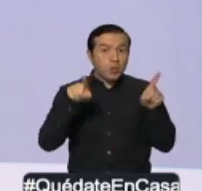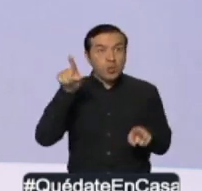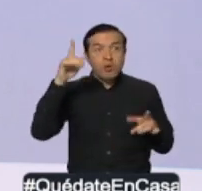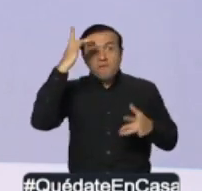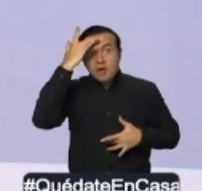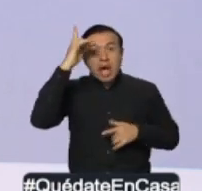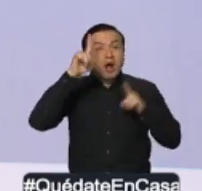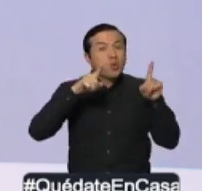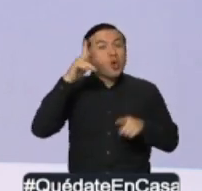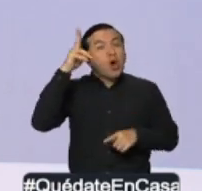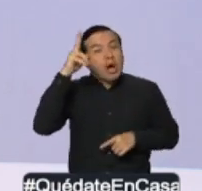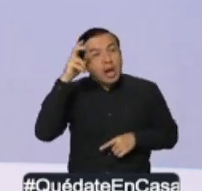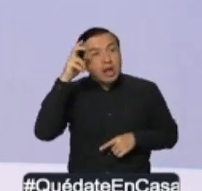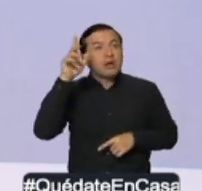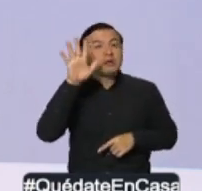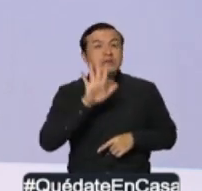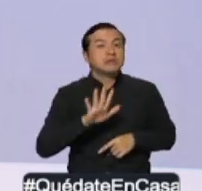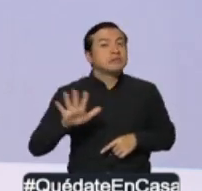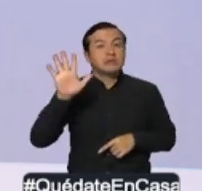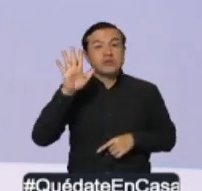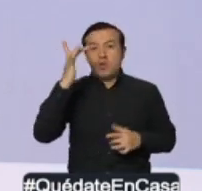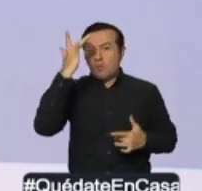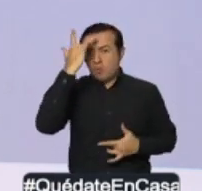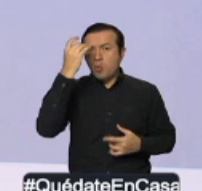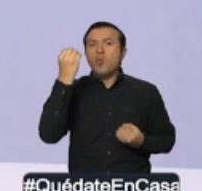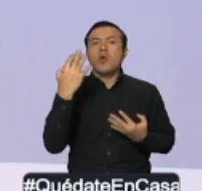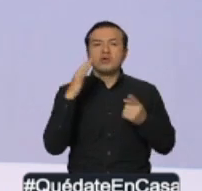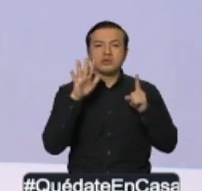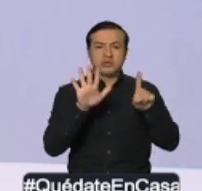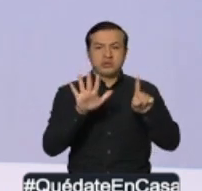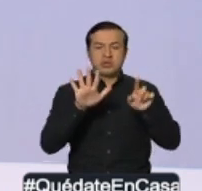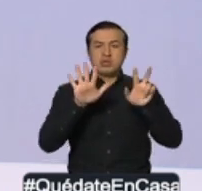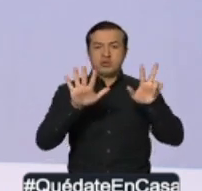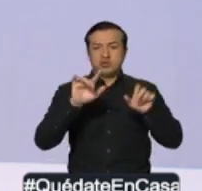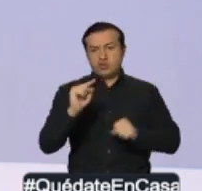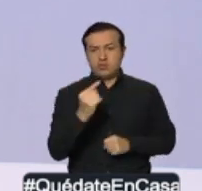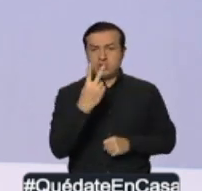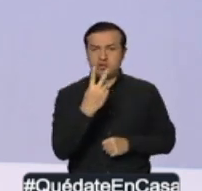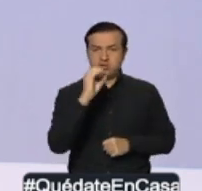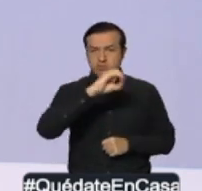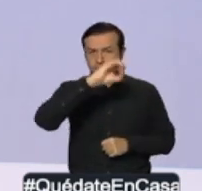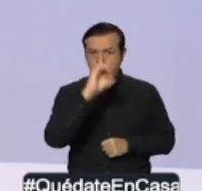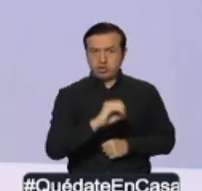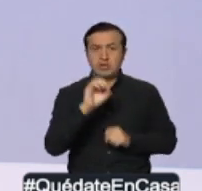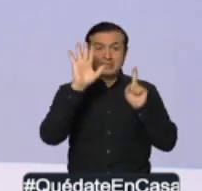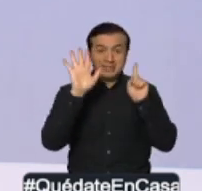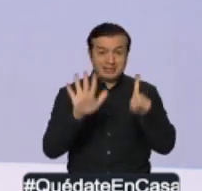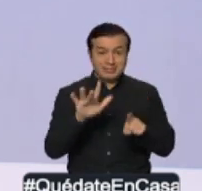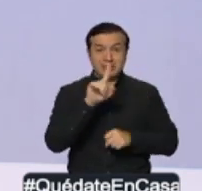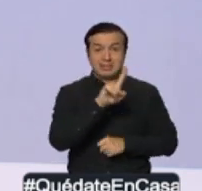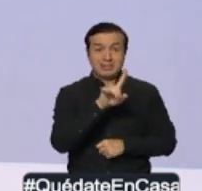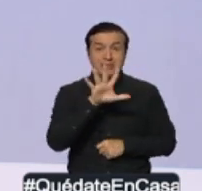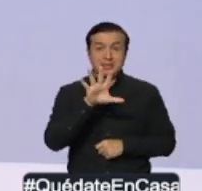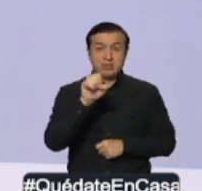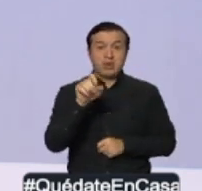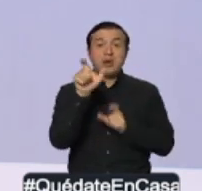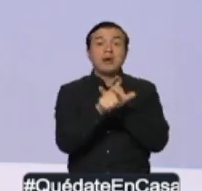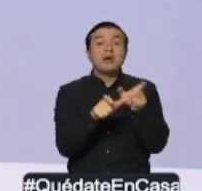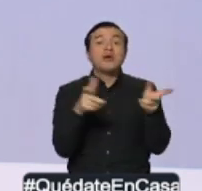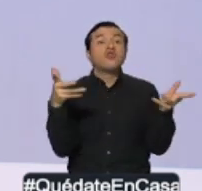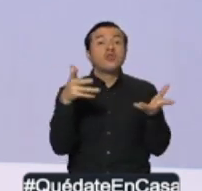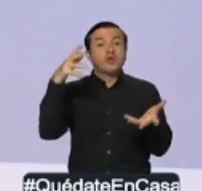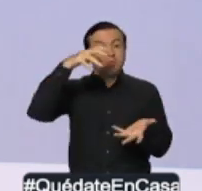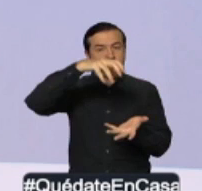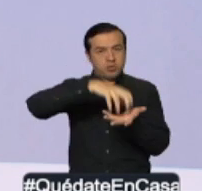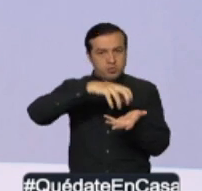-19. De los casos confirmados, 68,2%, es decir, 6,150, se concentran en